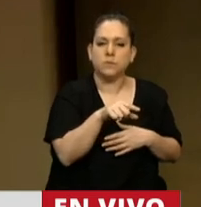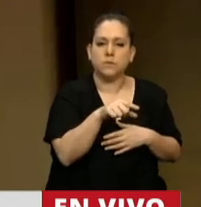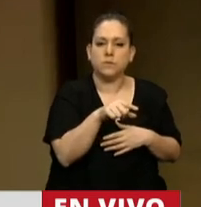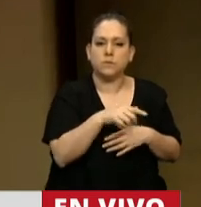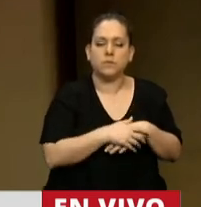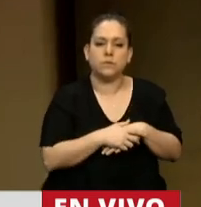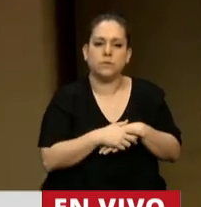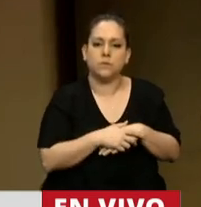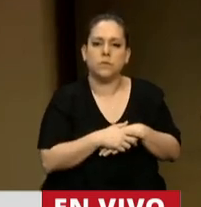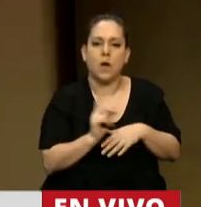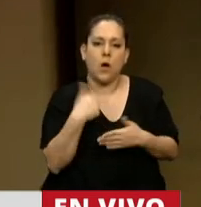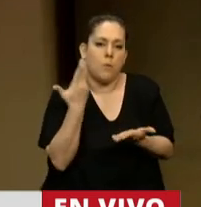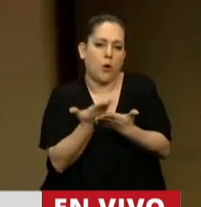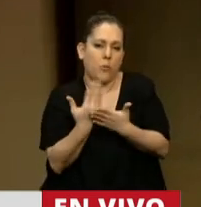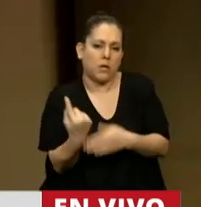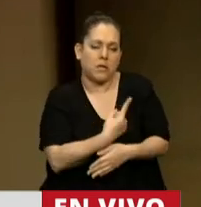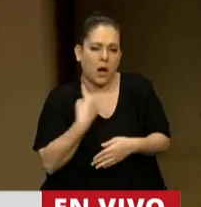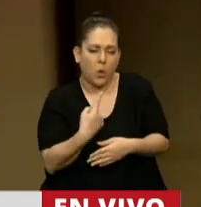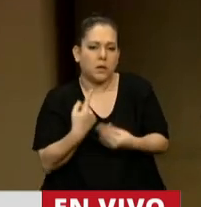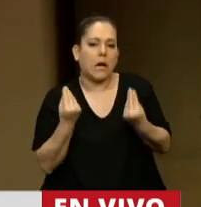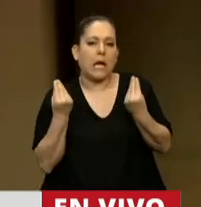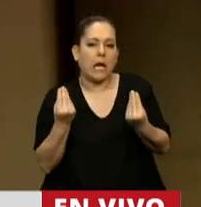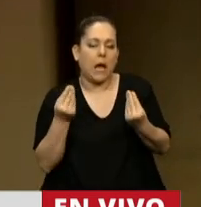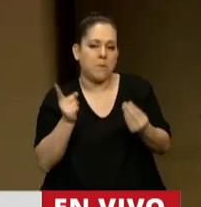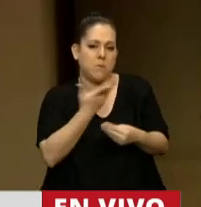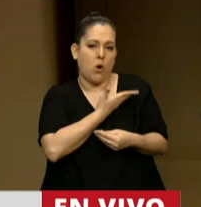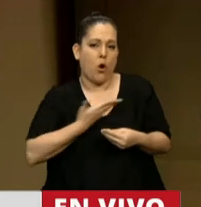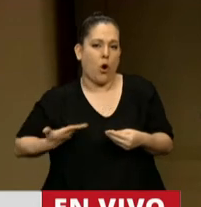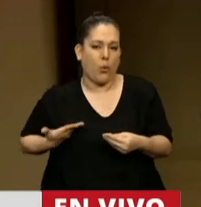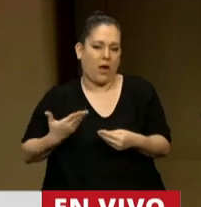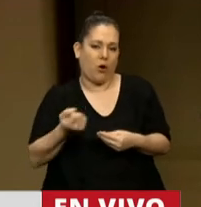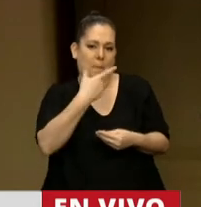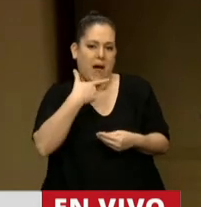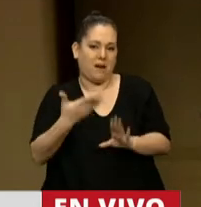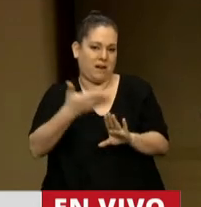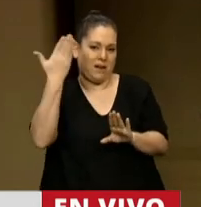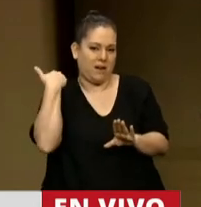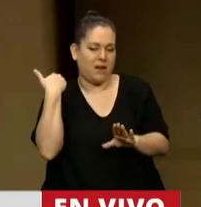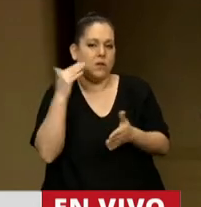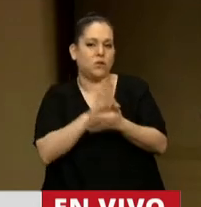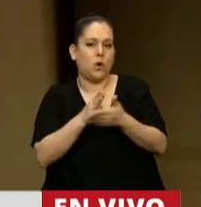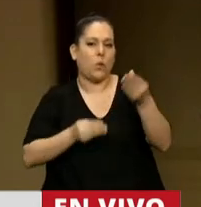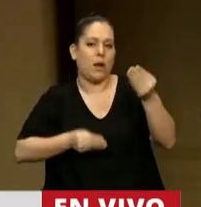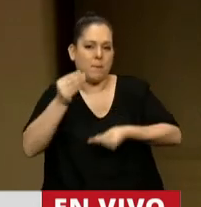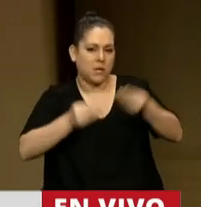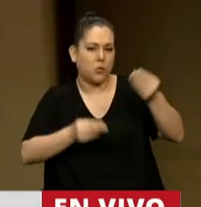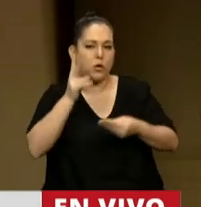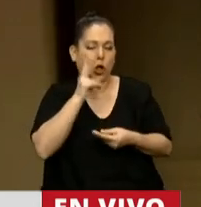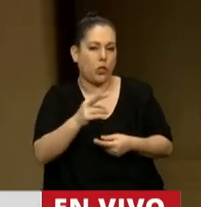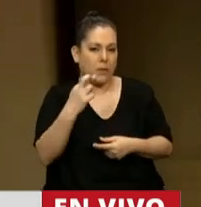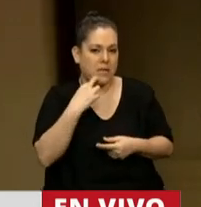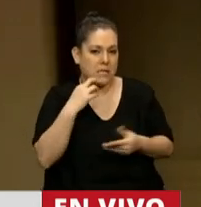fue una propuesta no esta, más restrictiva, que hizo el gobierno del presidente Macri en la Ley de Presupuestos 2019,